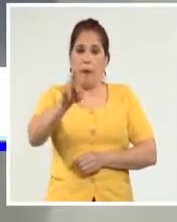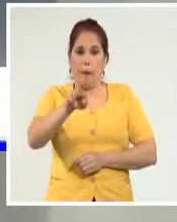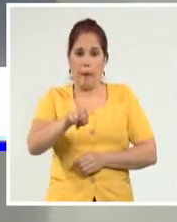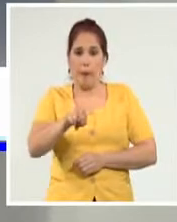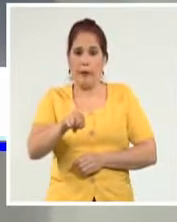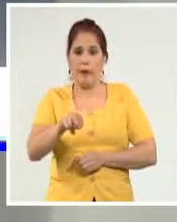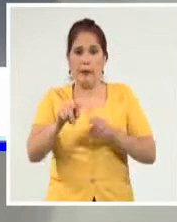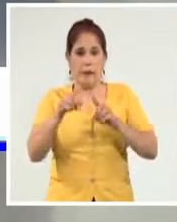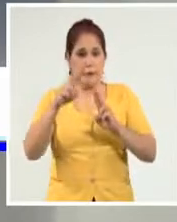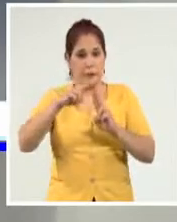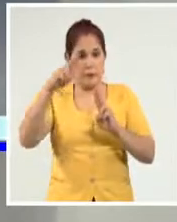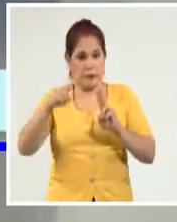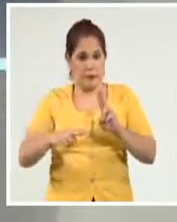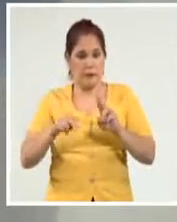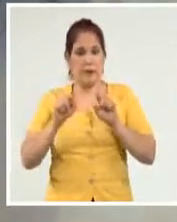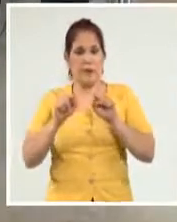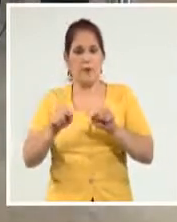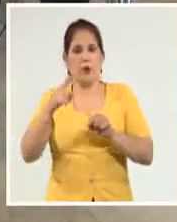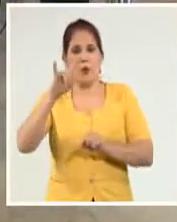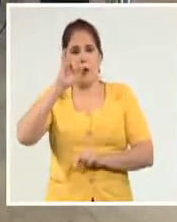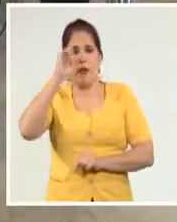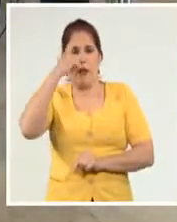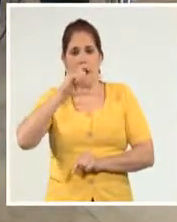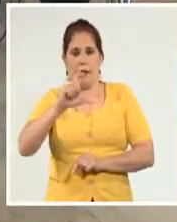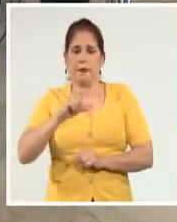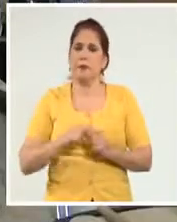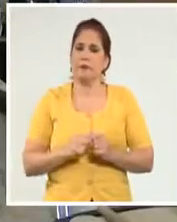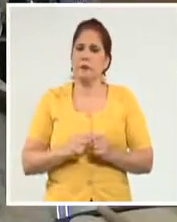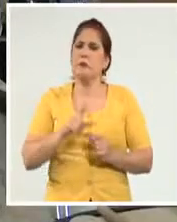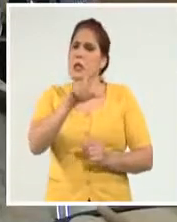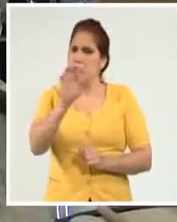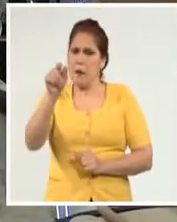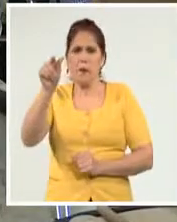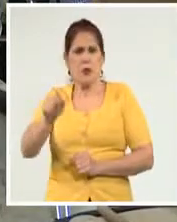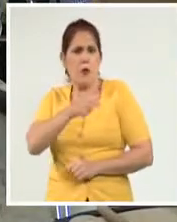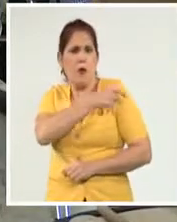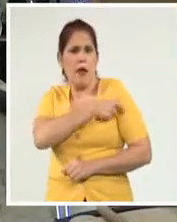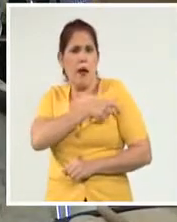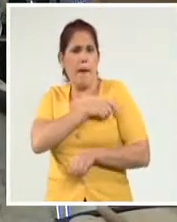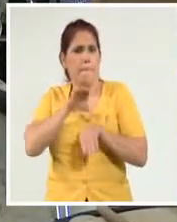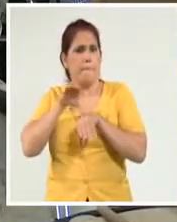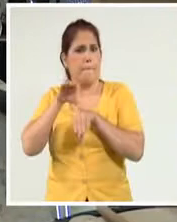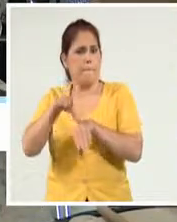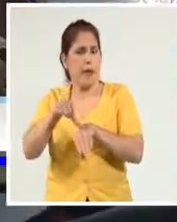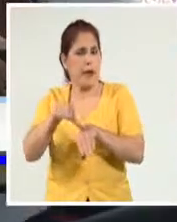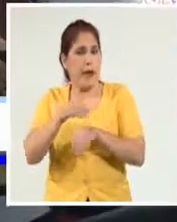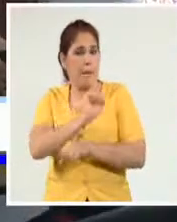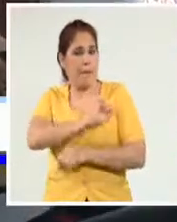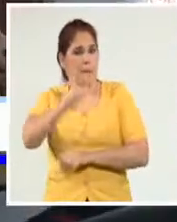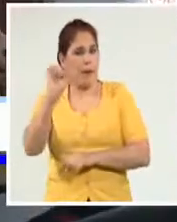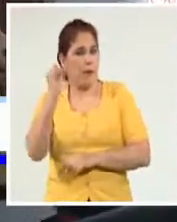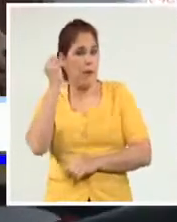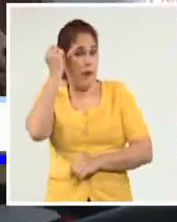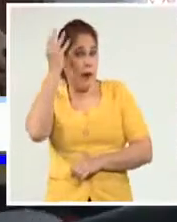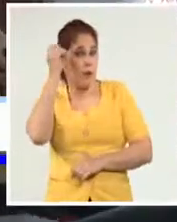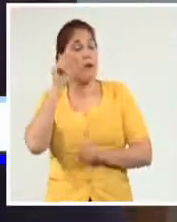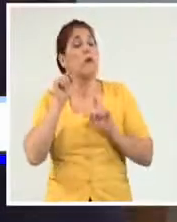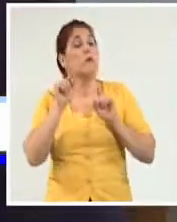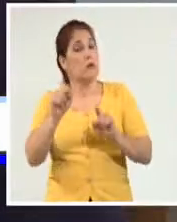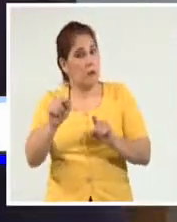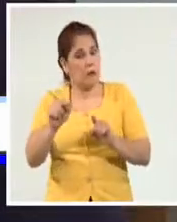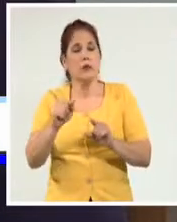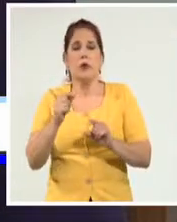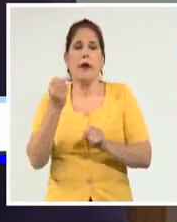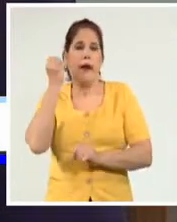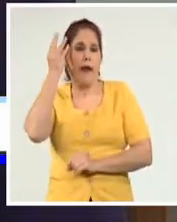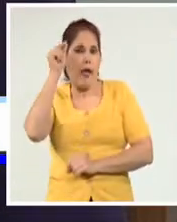Sala Villena de la UNIAC. Más de un centenar de becas y premios de creación en todo el país pone a disposición de los